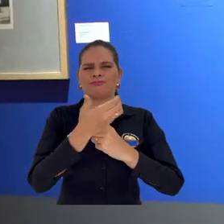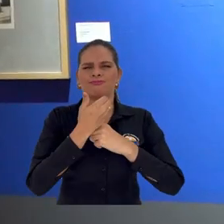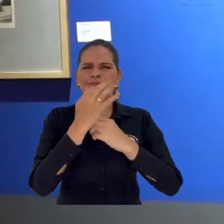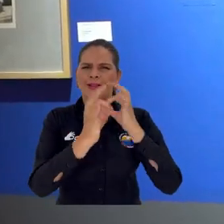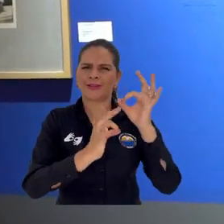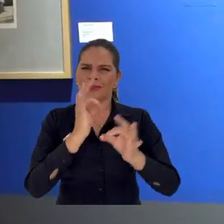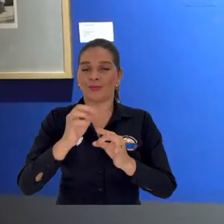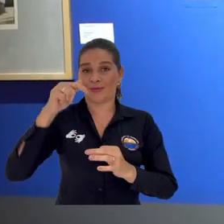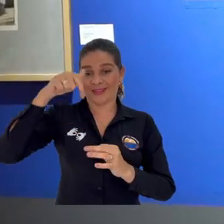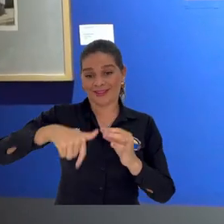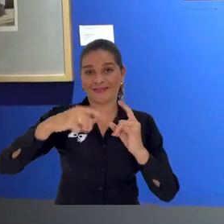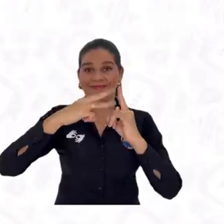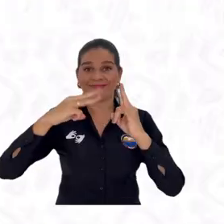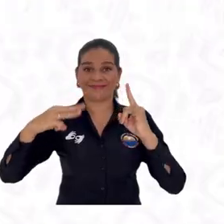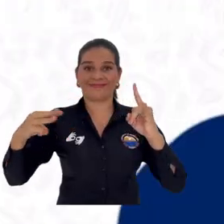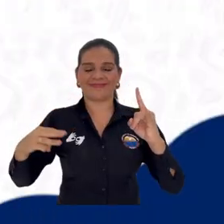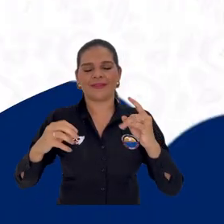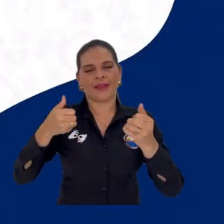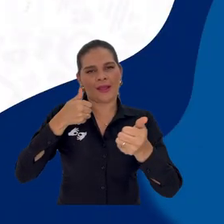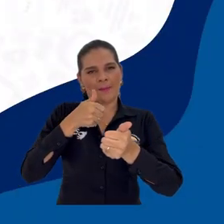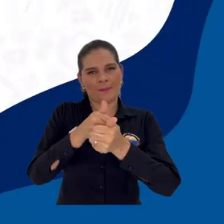de la Vicerrectoría de Investigación.